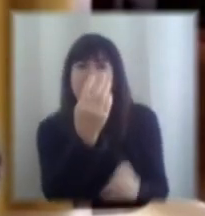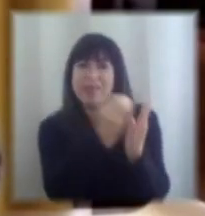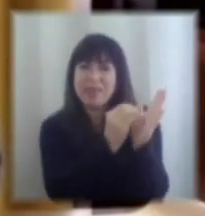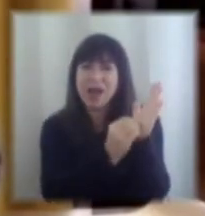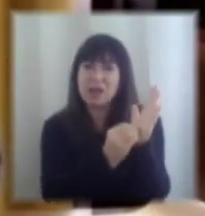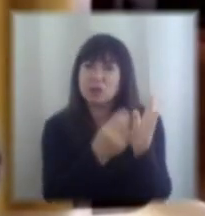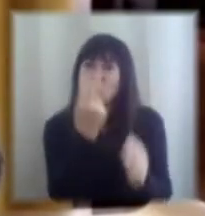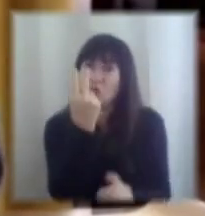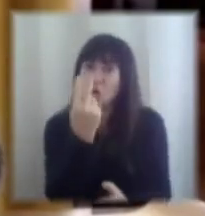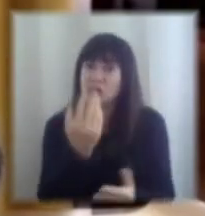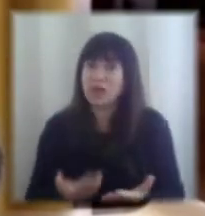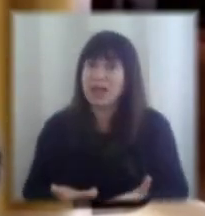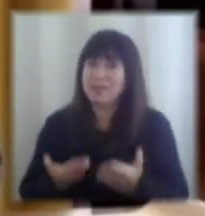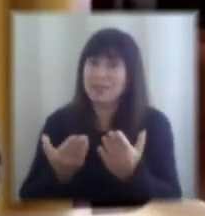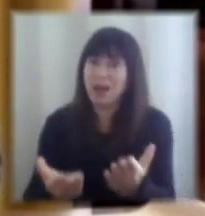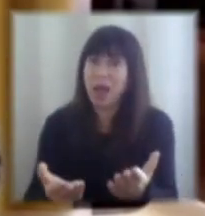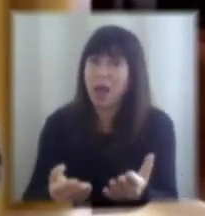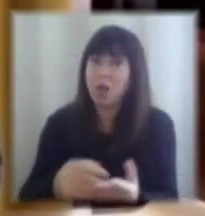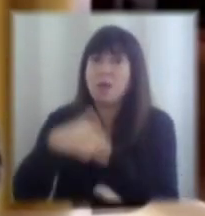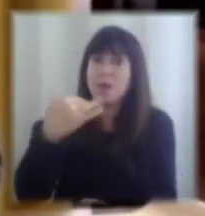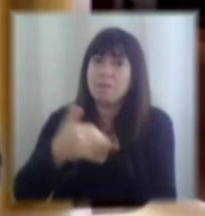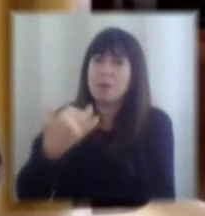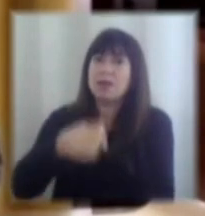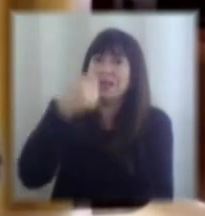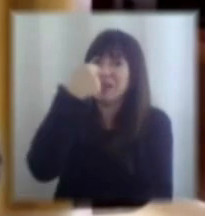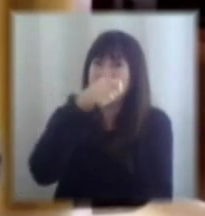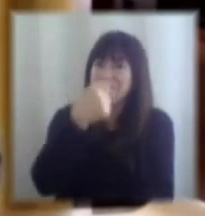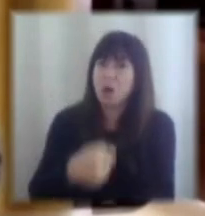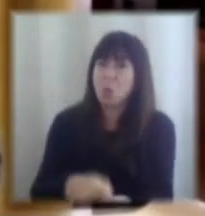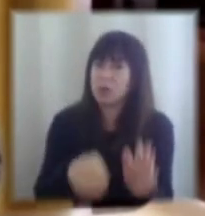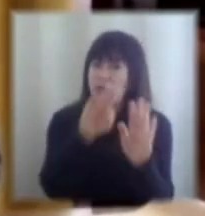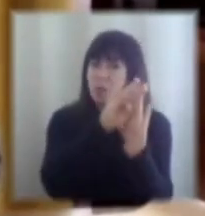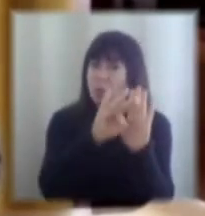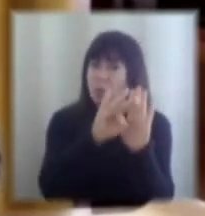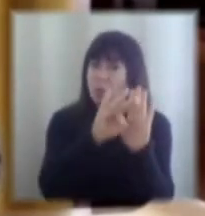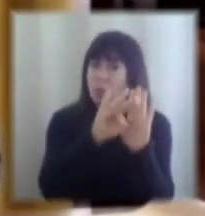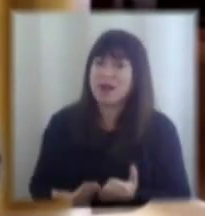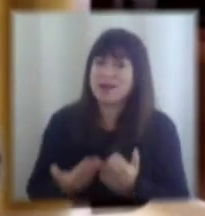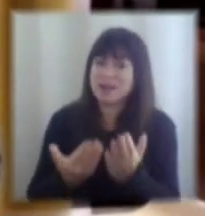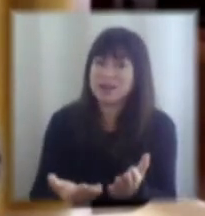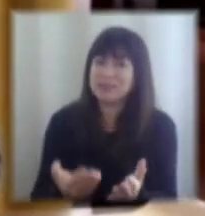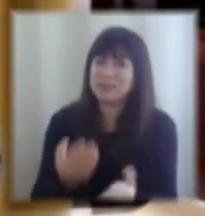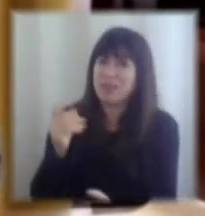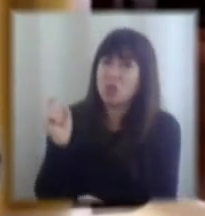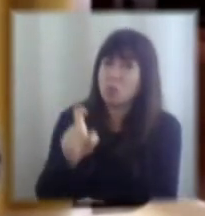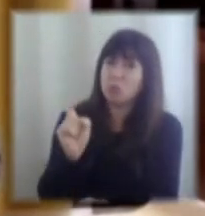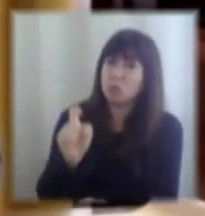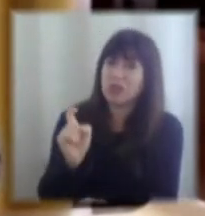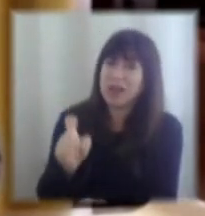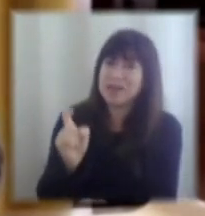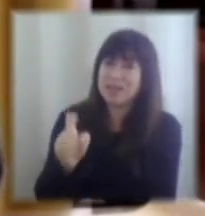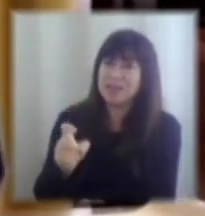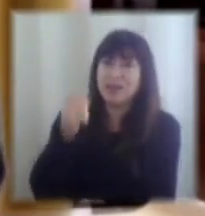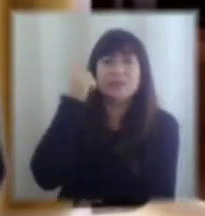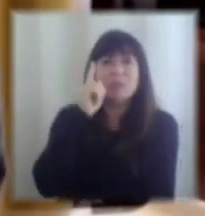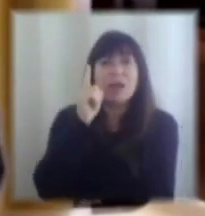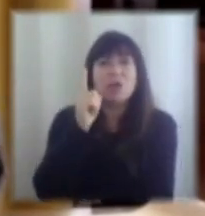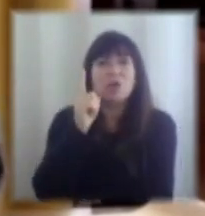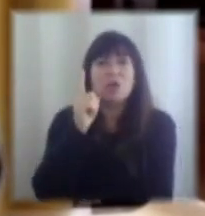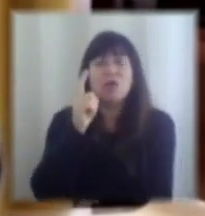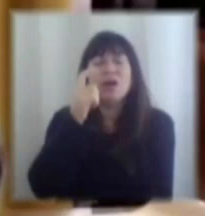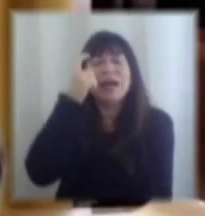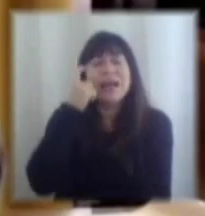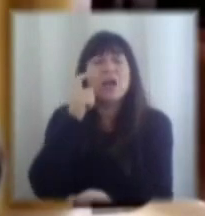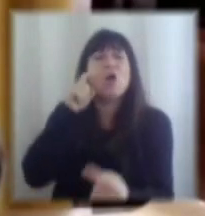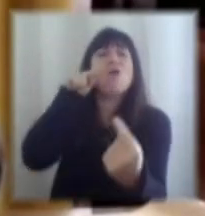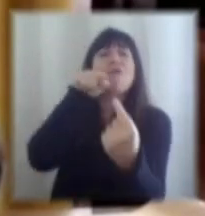son importantes para evaluar este programa que ha recibido muchas críticas pero insisto creo que a nivel del objetivo